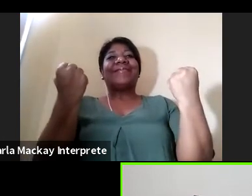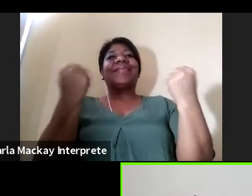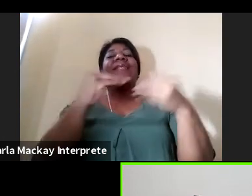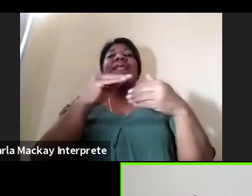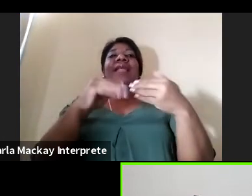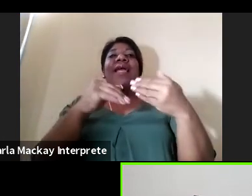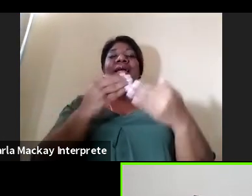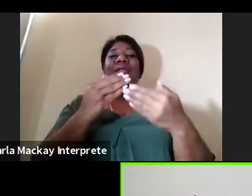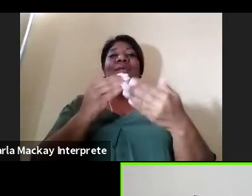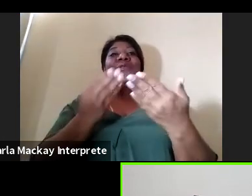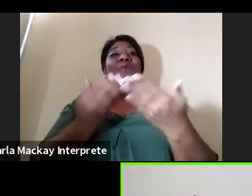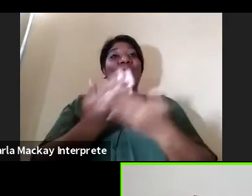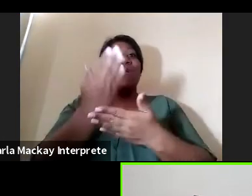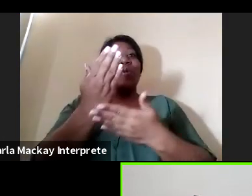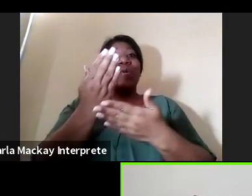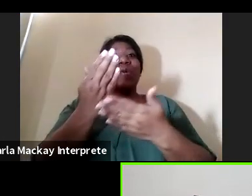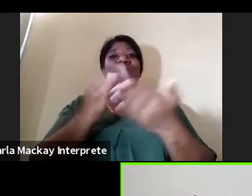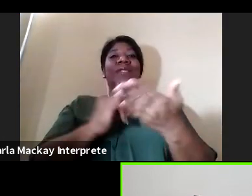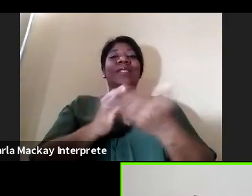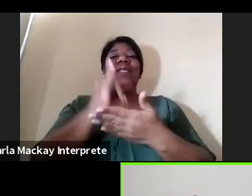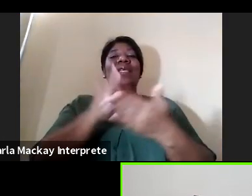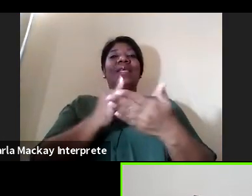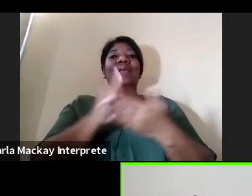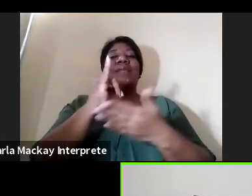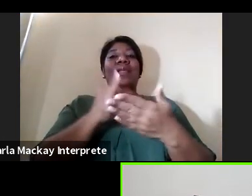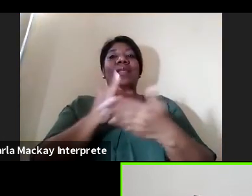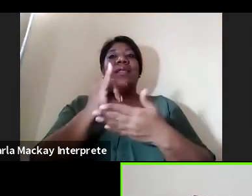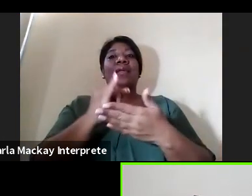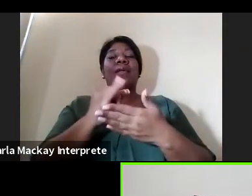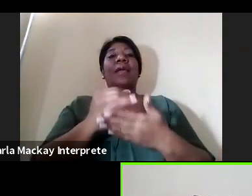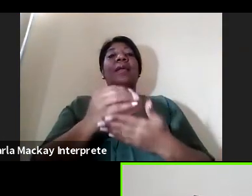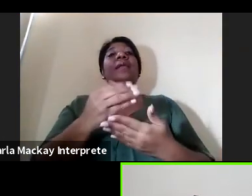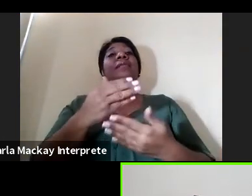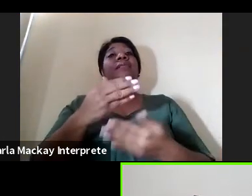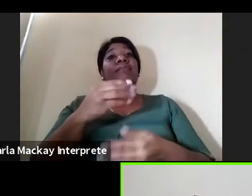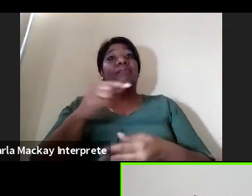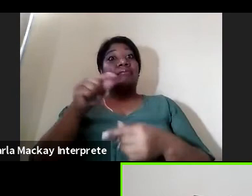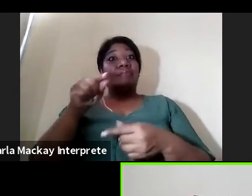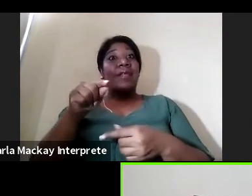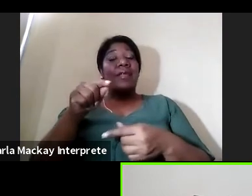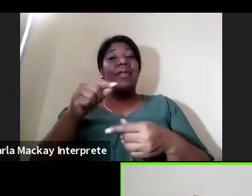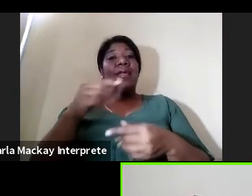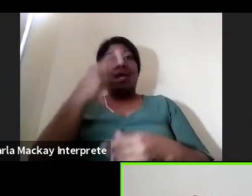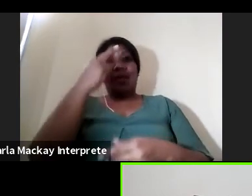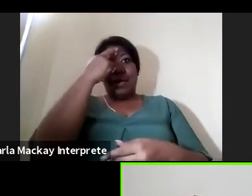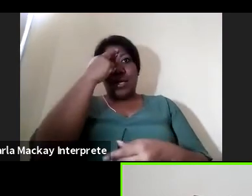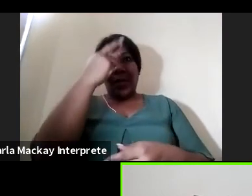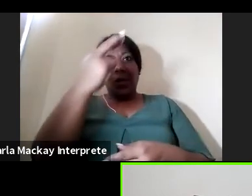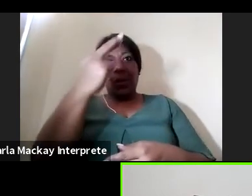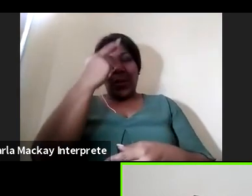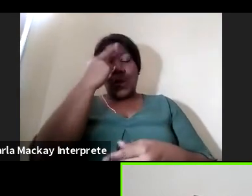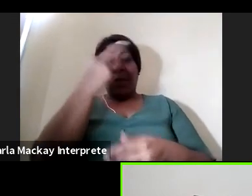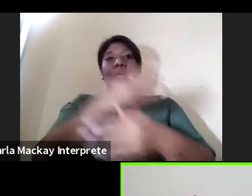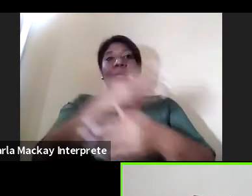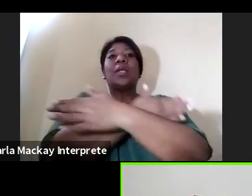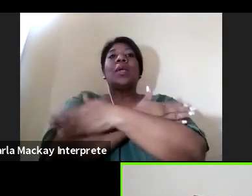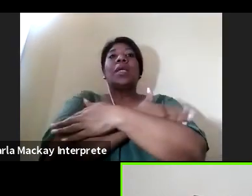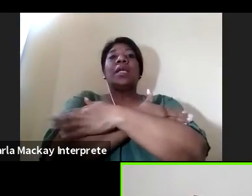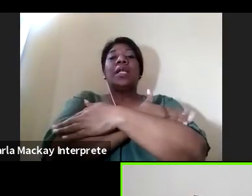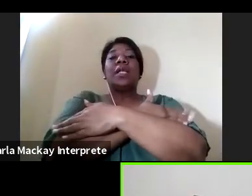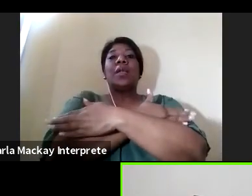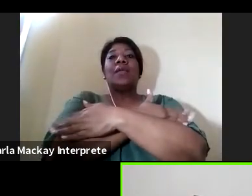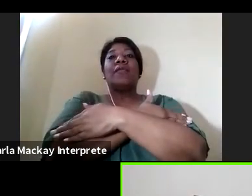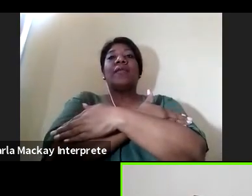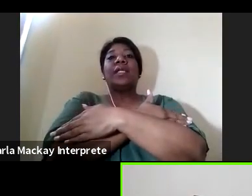desde donde estamos le doy mi respeto y lo valoro mucho y lo felicito y